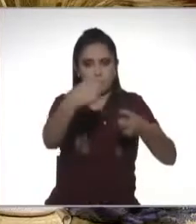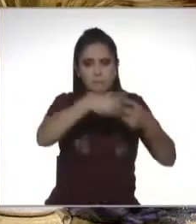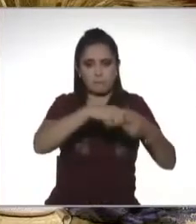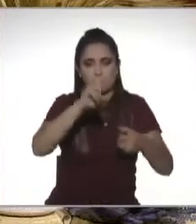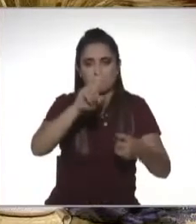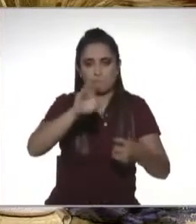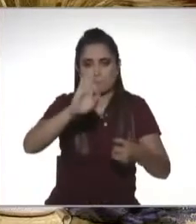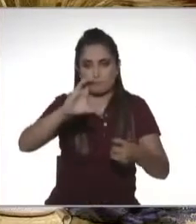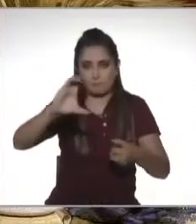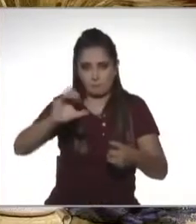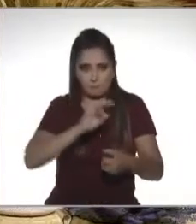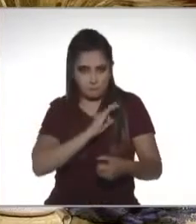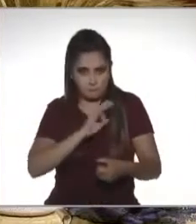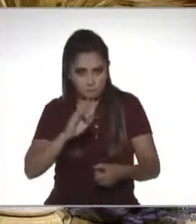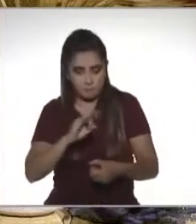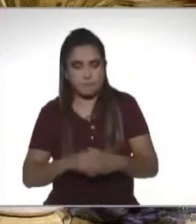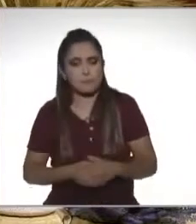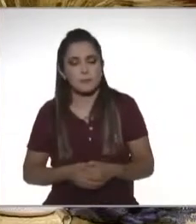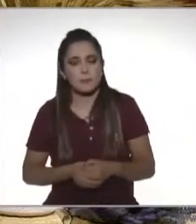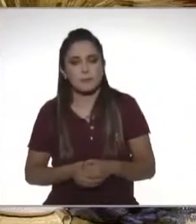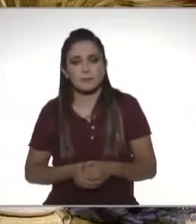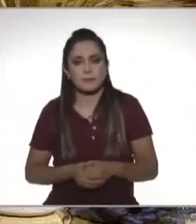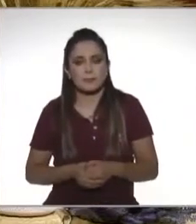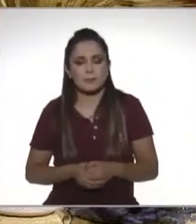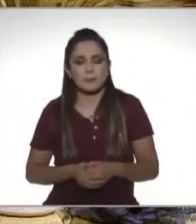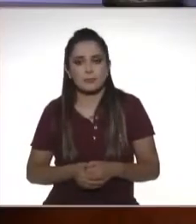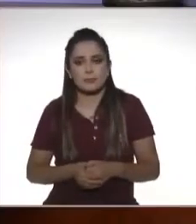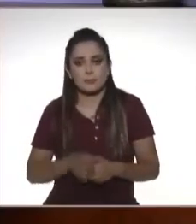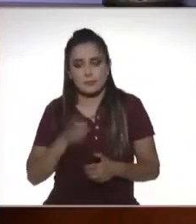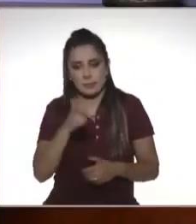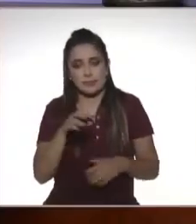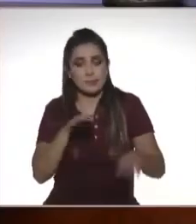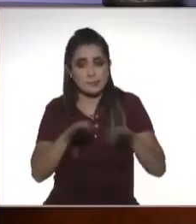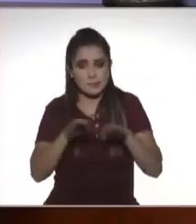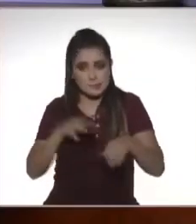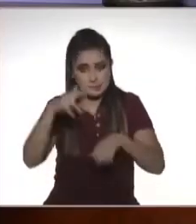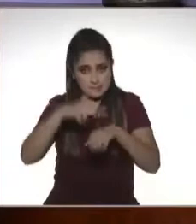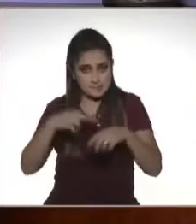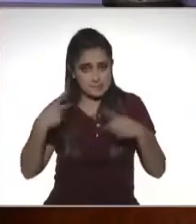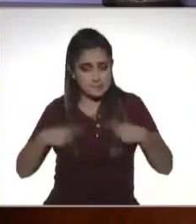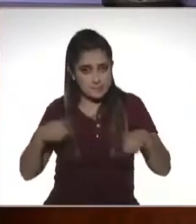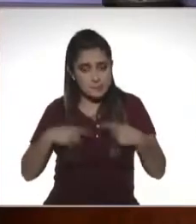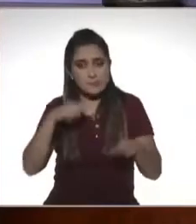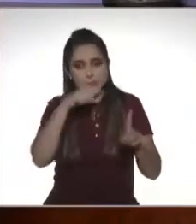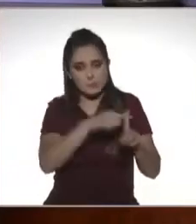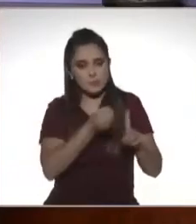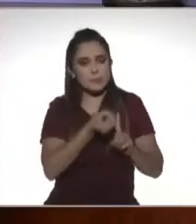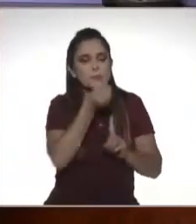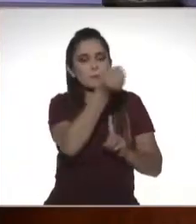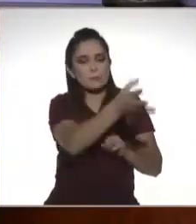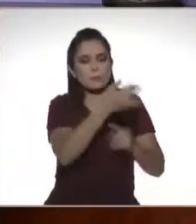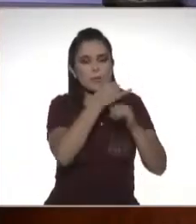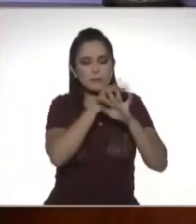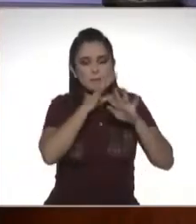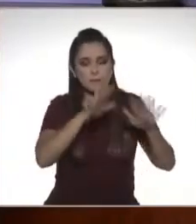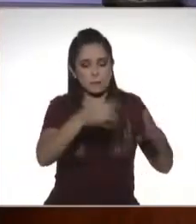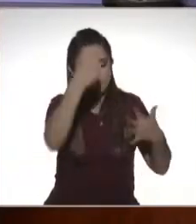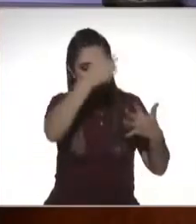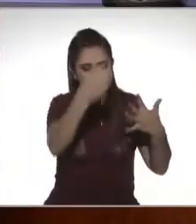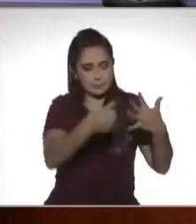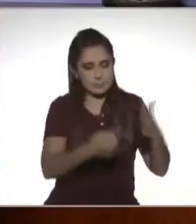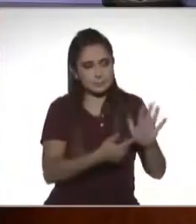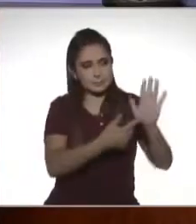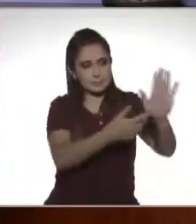Federal de Contribuyentes. Y en todo caso, en ese supuesto, el trabajador tendrá que proporcionarle la información necesaria y